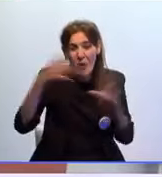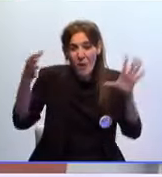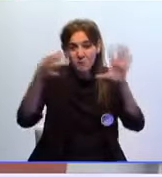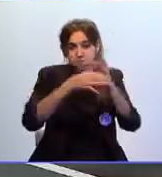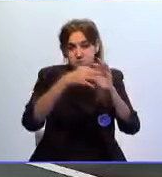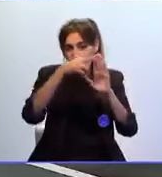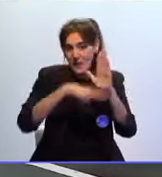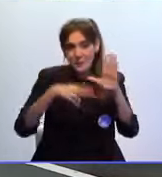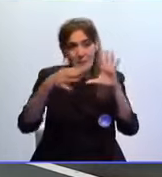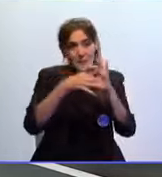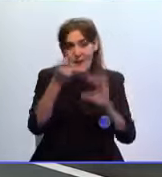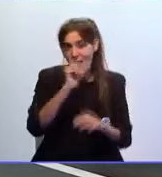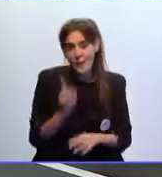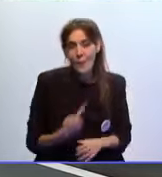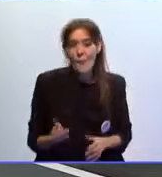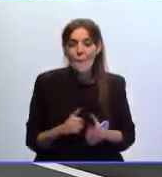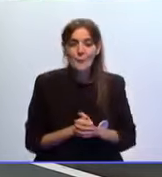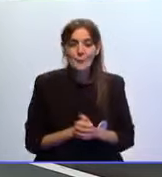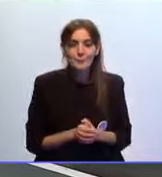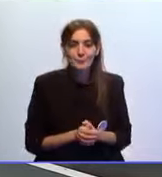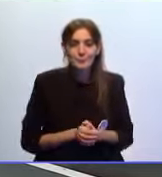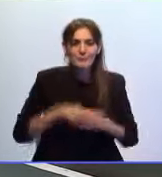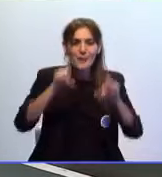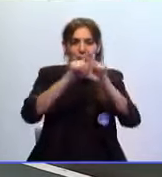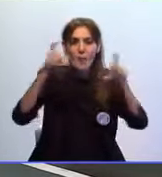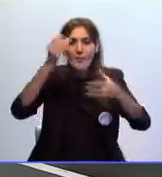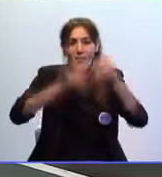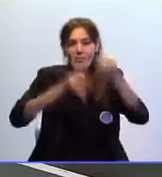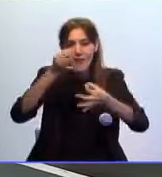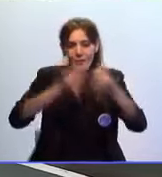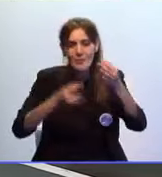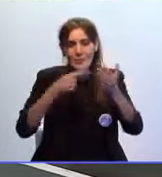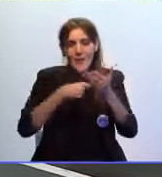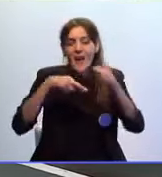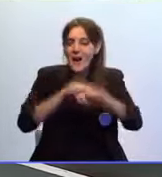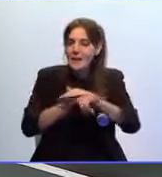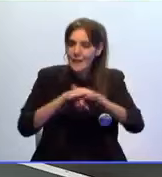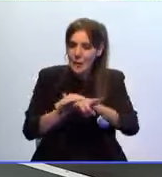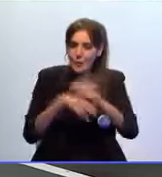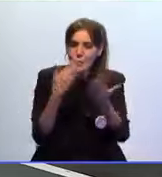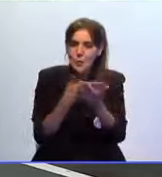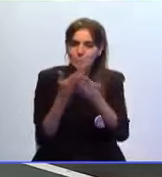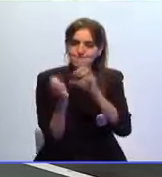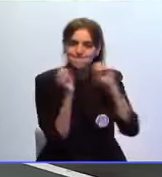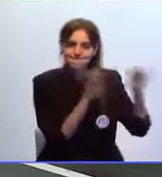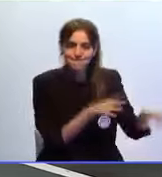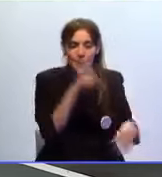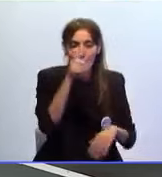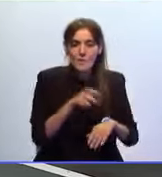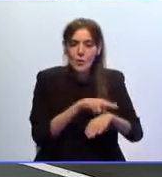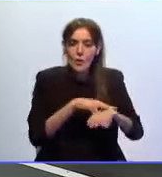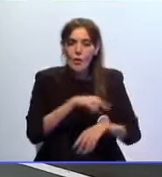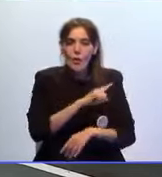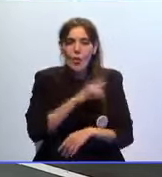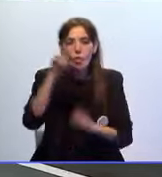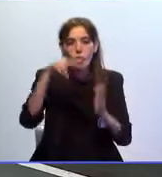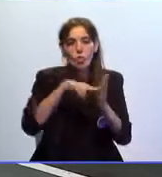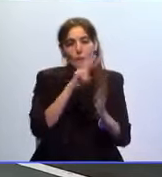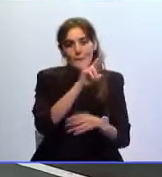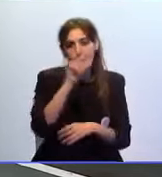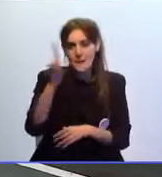normativa La Audiencia Nacional ha desestimado el recurso interpuesto por un coronel que en 2021